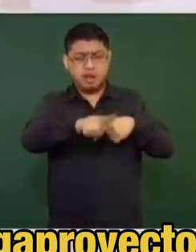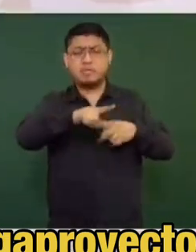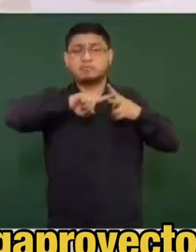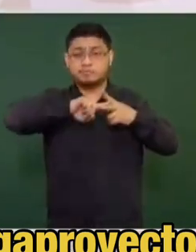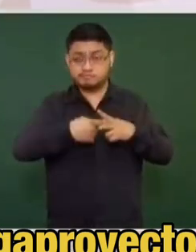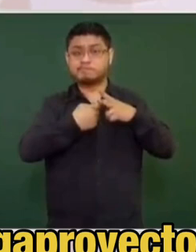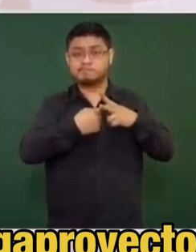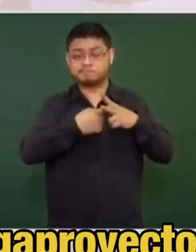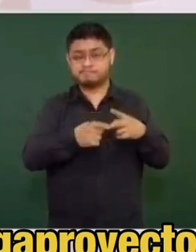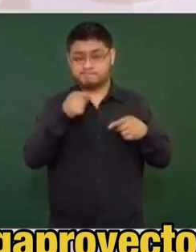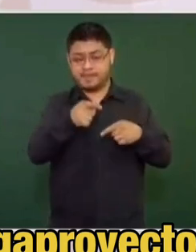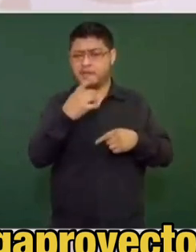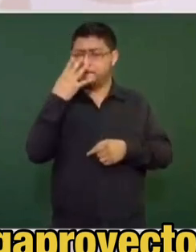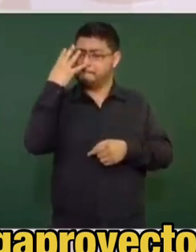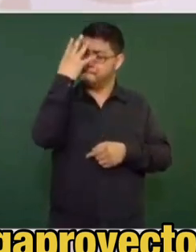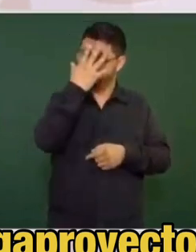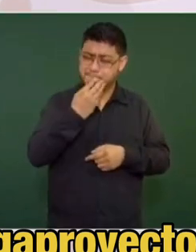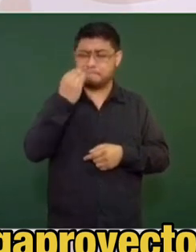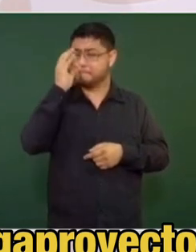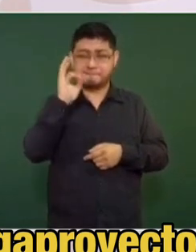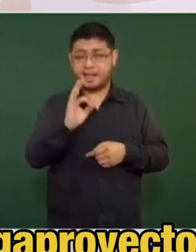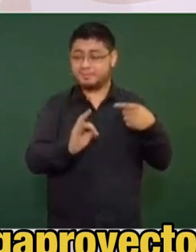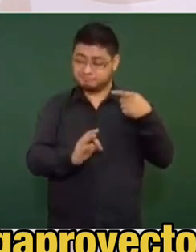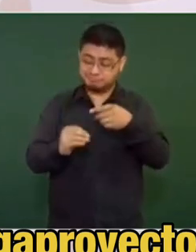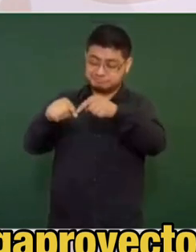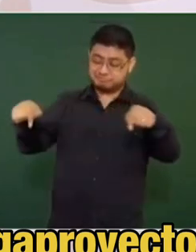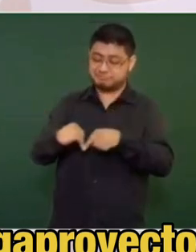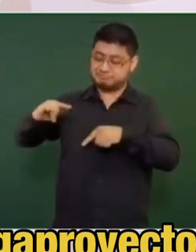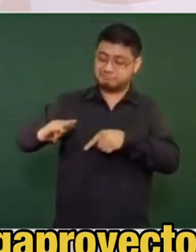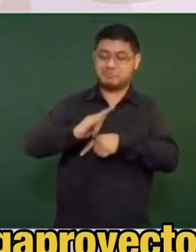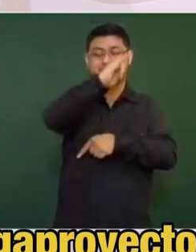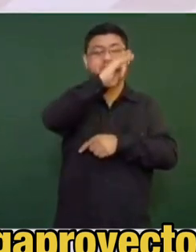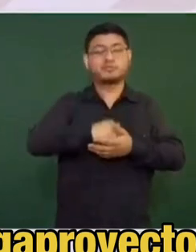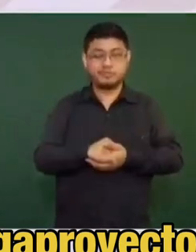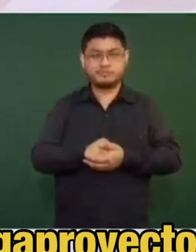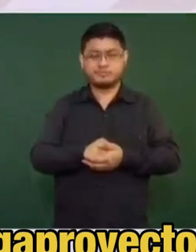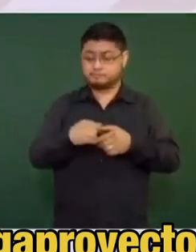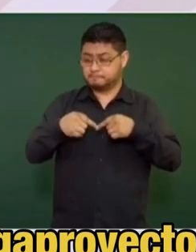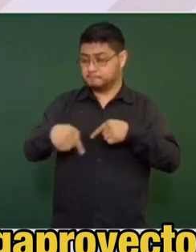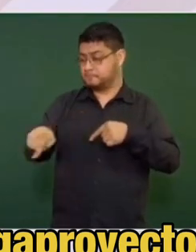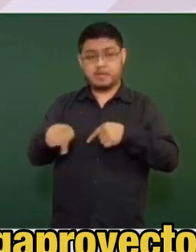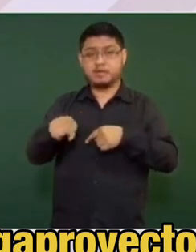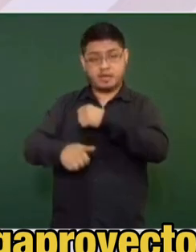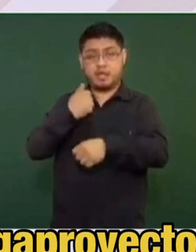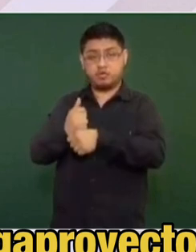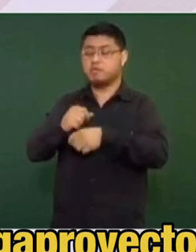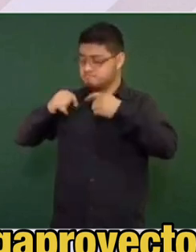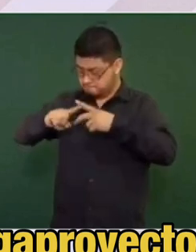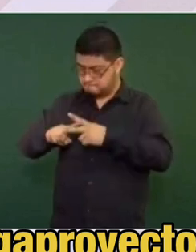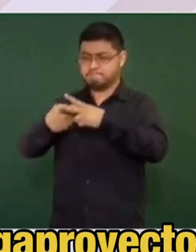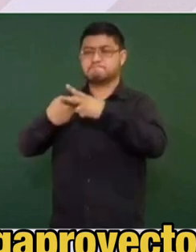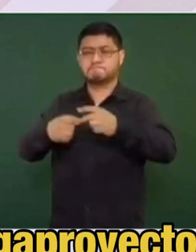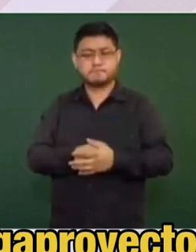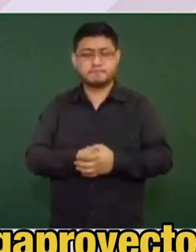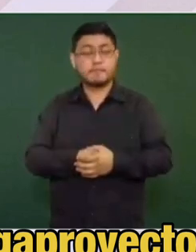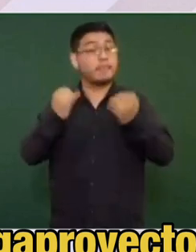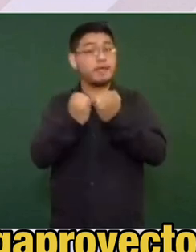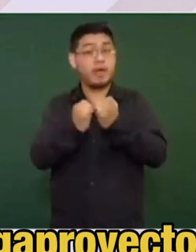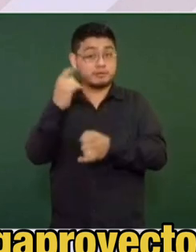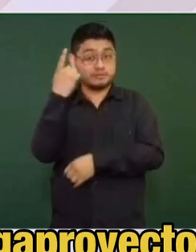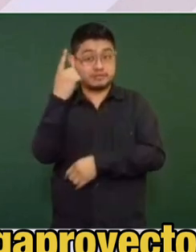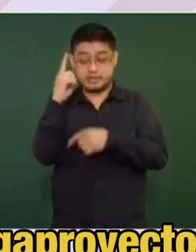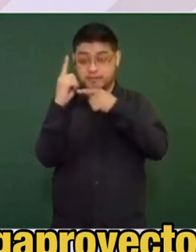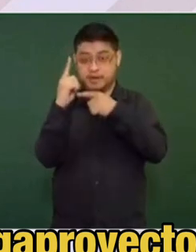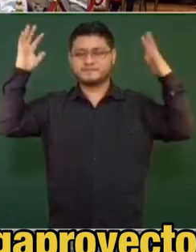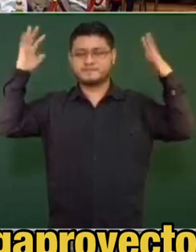de ese bellísimo aeropuerto para finales de este año. Vamos a inaugurar también en